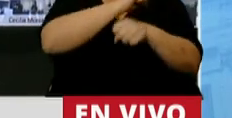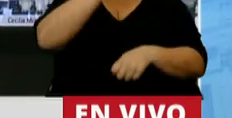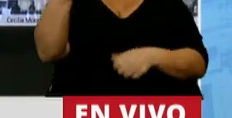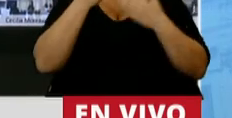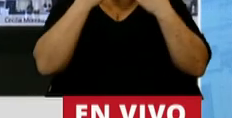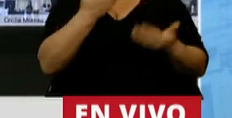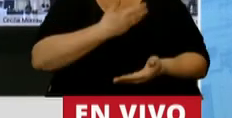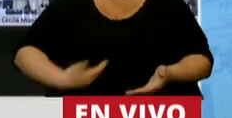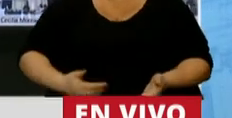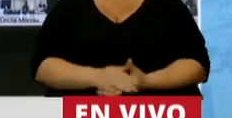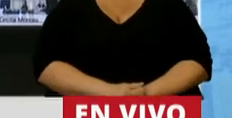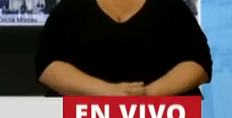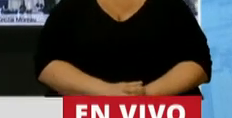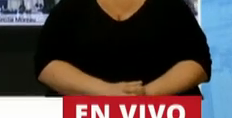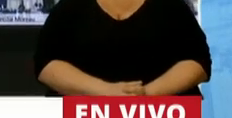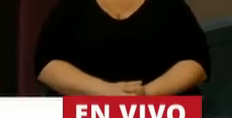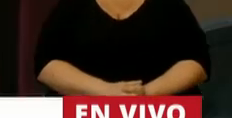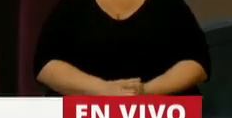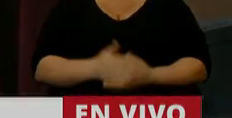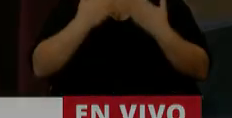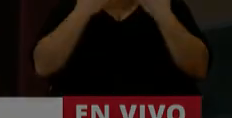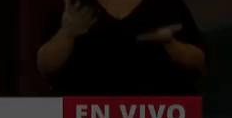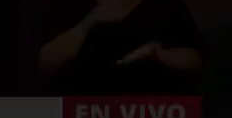Muchas gracias, Presidente. Gracias, Diputada.